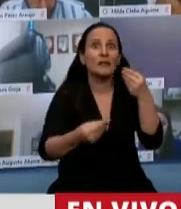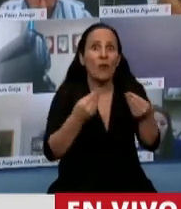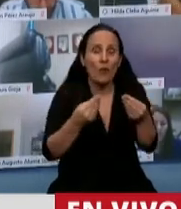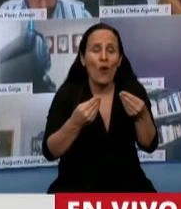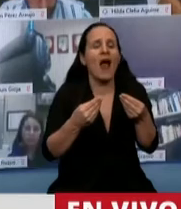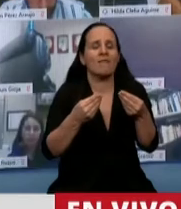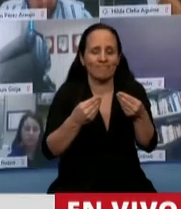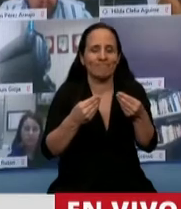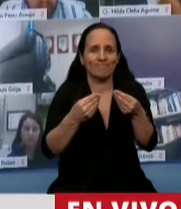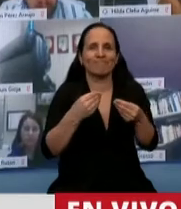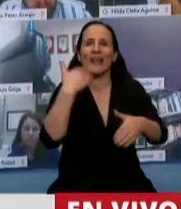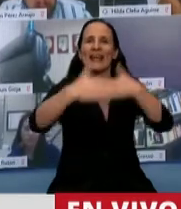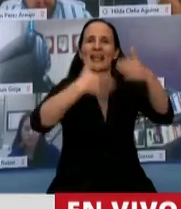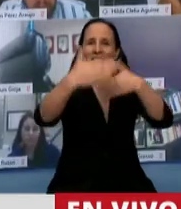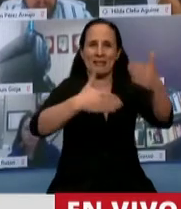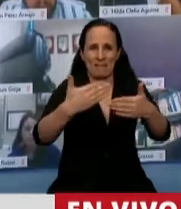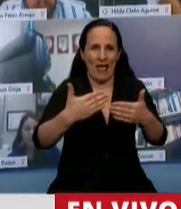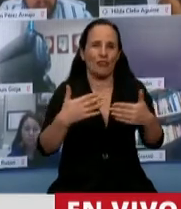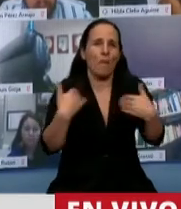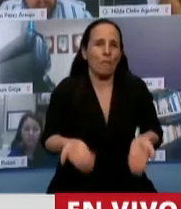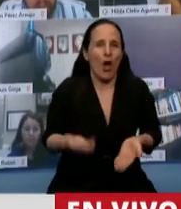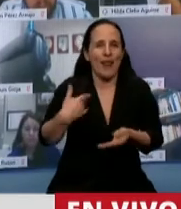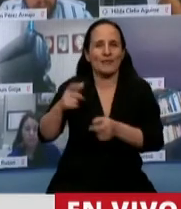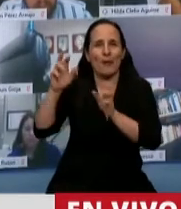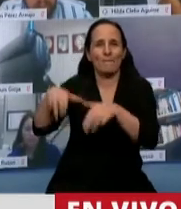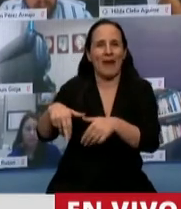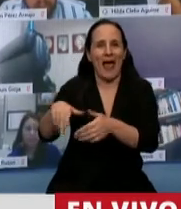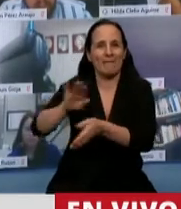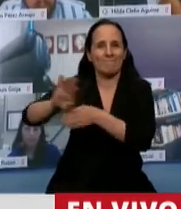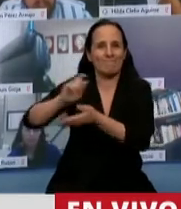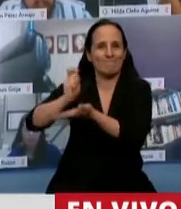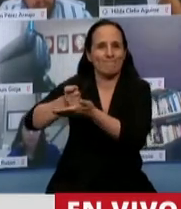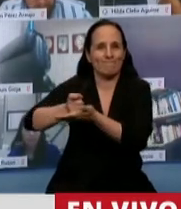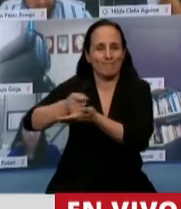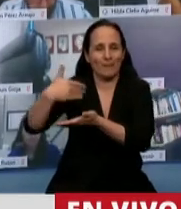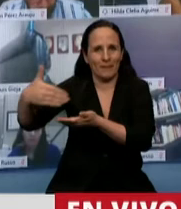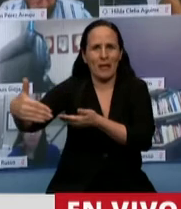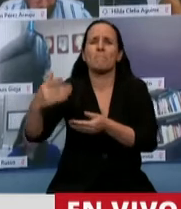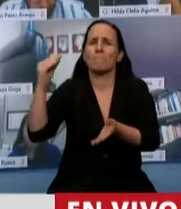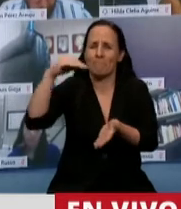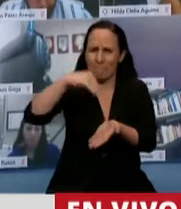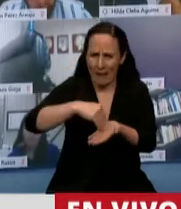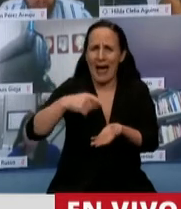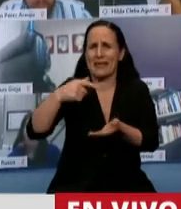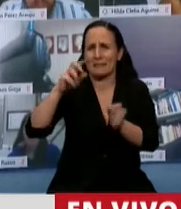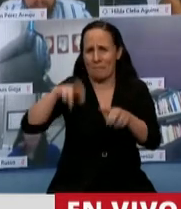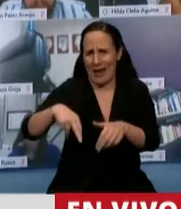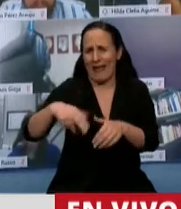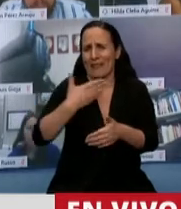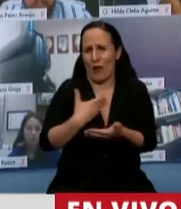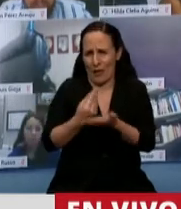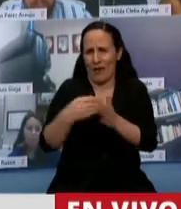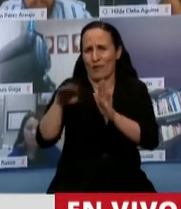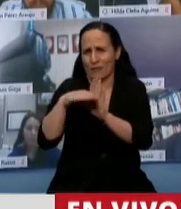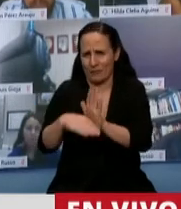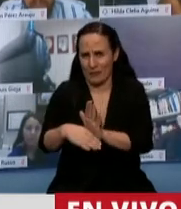impulsando a partir del acuerdo de la reestructuración de deuda, con las próximas medidas que se van a estar anunciando y sobre todo en el incentivo al consumo